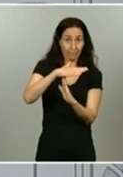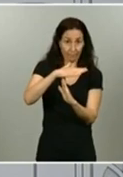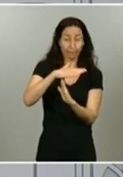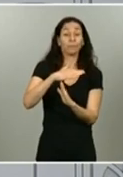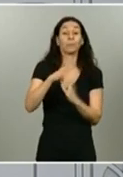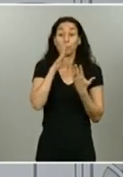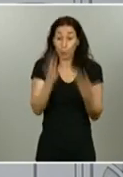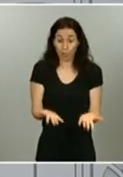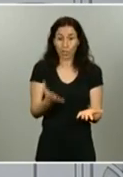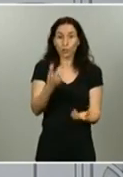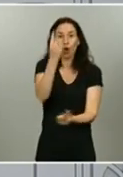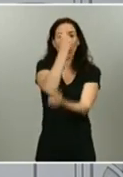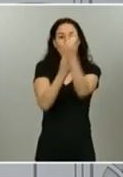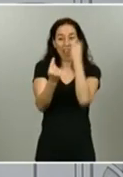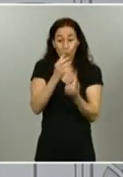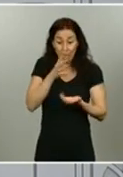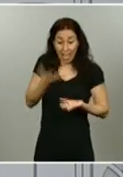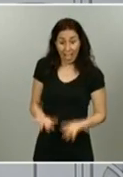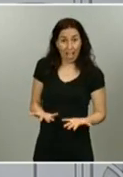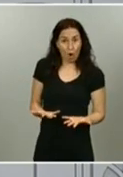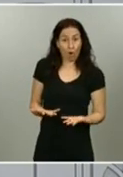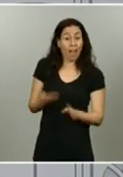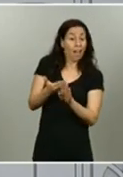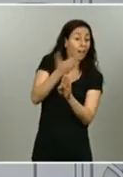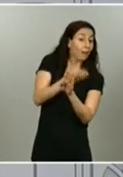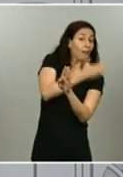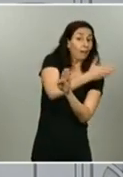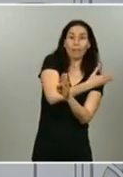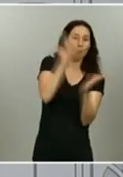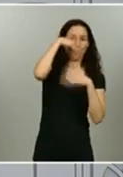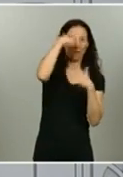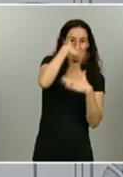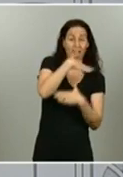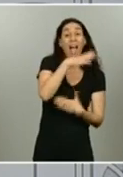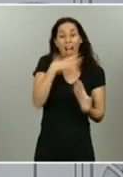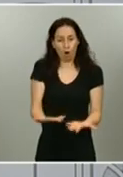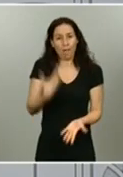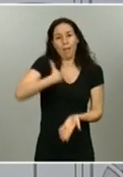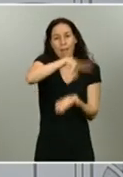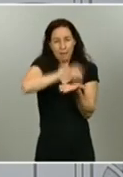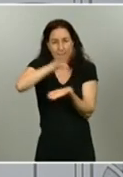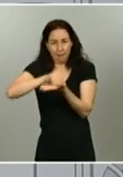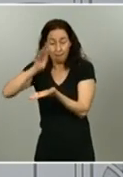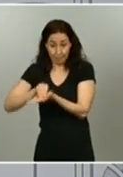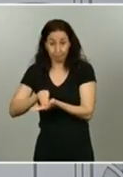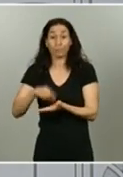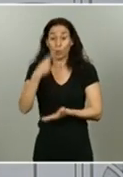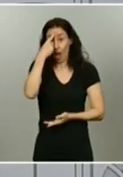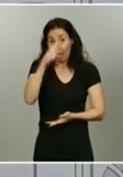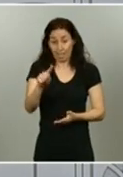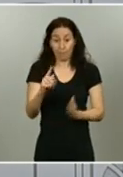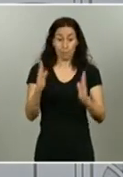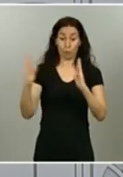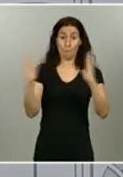ahora no hayan estado disponibles hasta estos últimos días. Hoy sabemos que en ese periodo del 10 de marzo al 10 de mayo